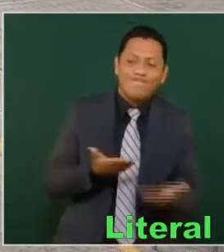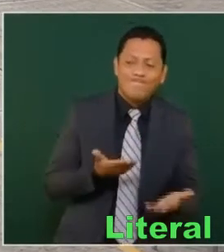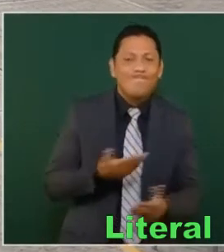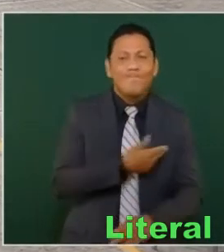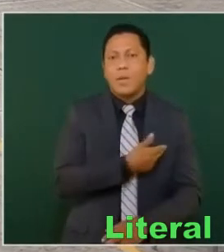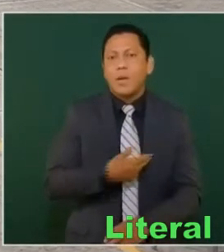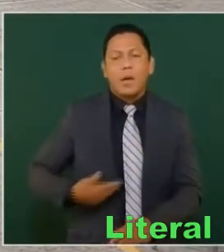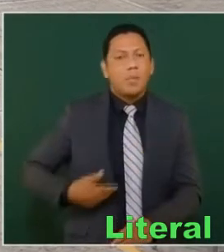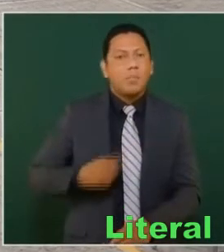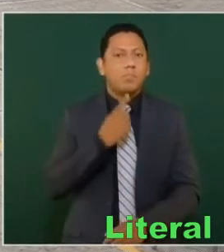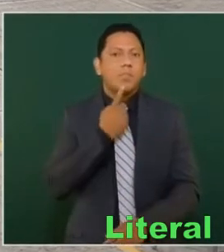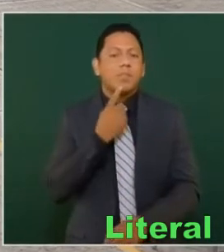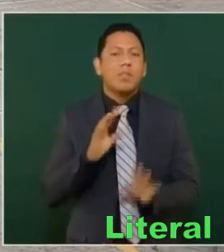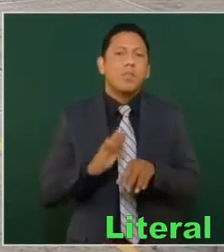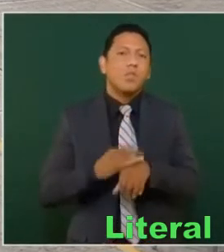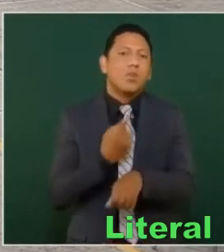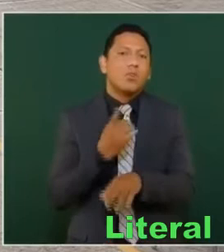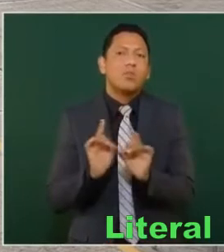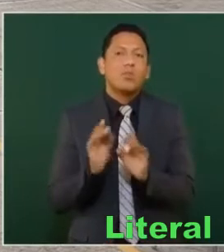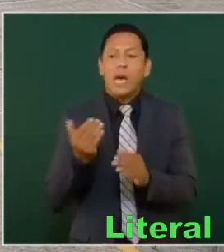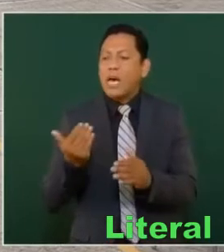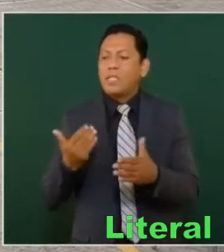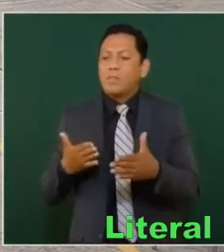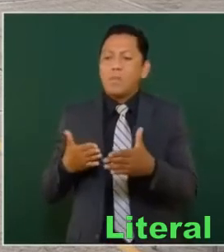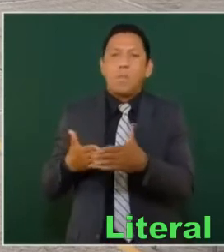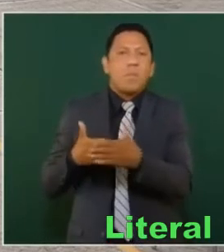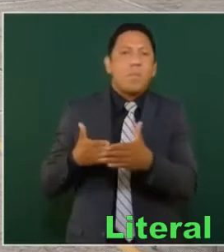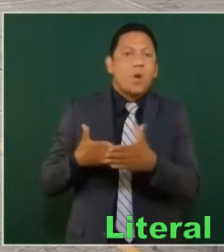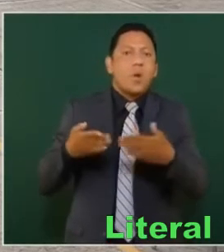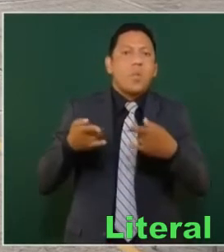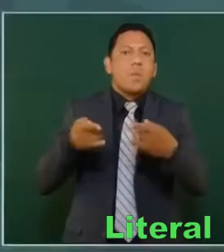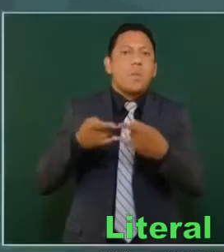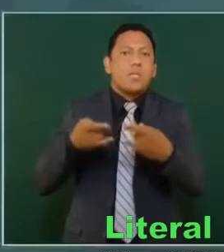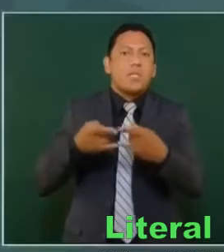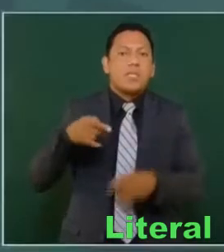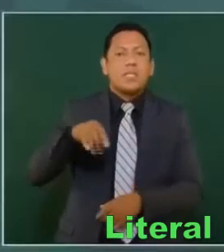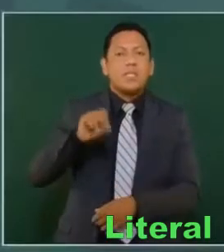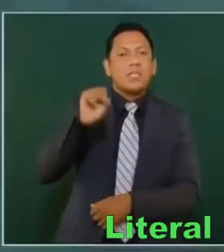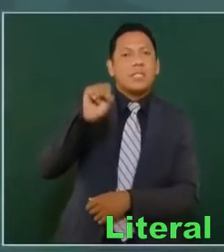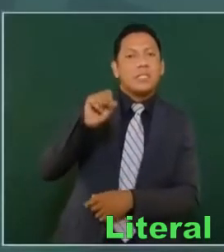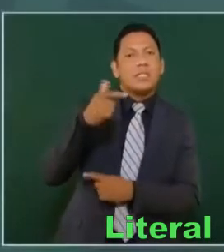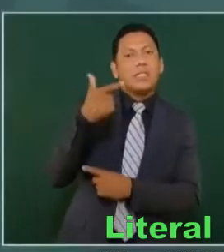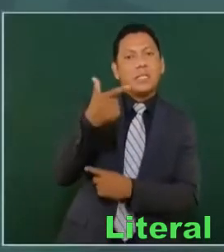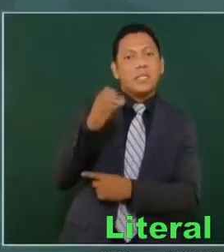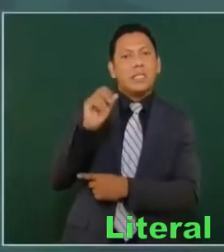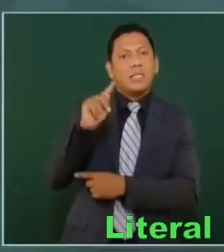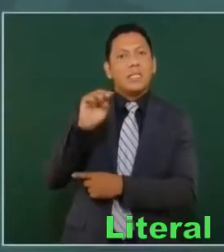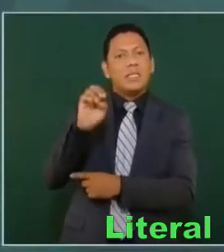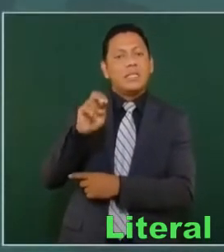por el bloqueo a la puerta de la sección siete de la CENTE.